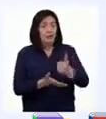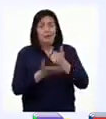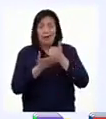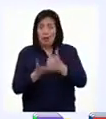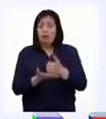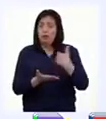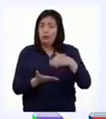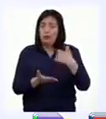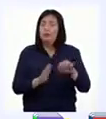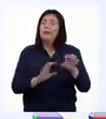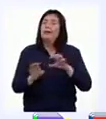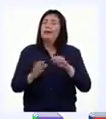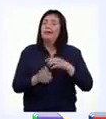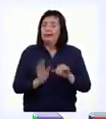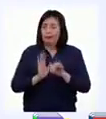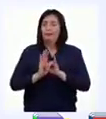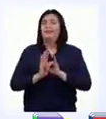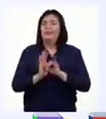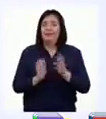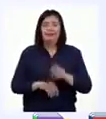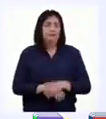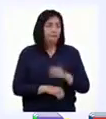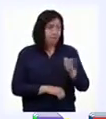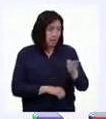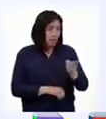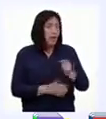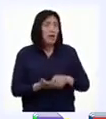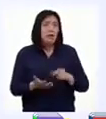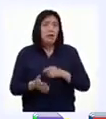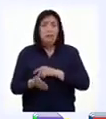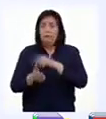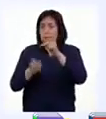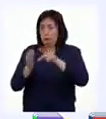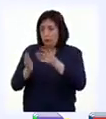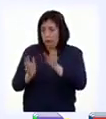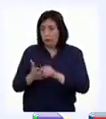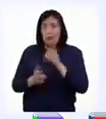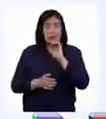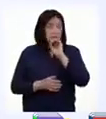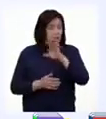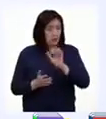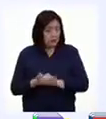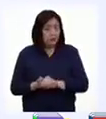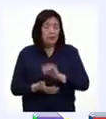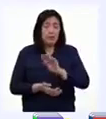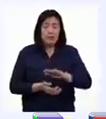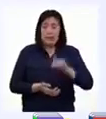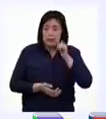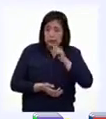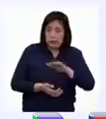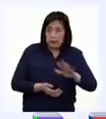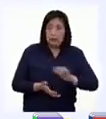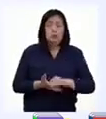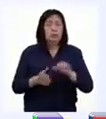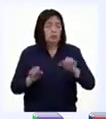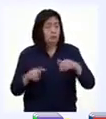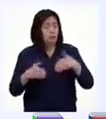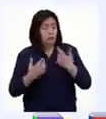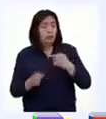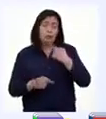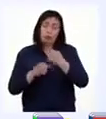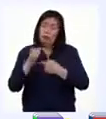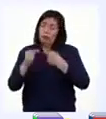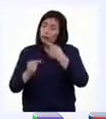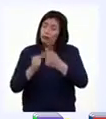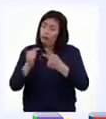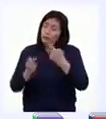ayudará en la construcción de su identidad. Especialistas en estos casos señalan que las niñas y niños que pueden relatar